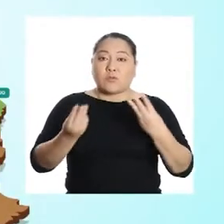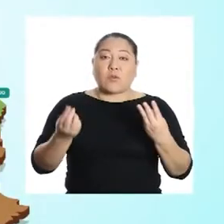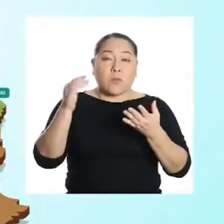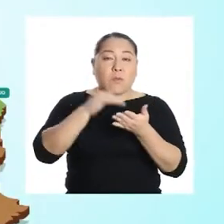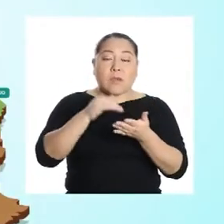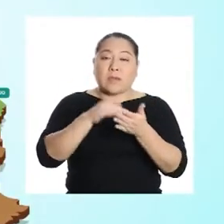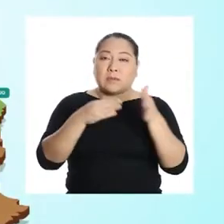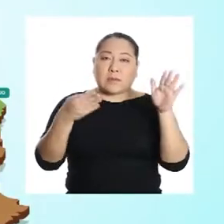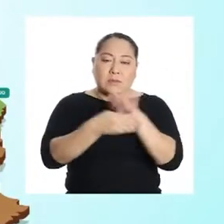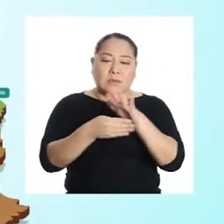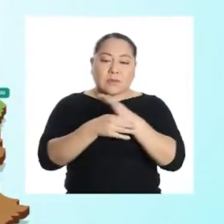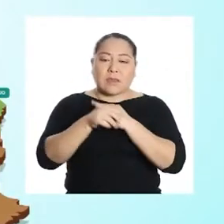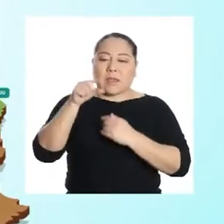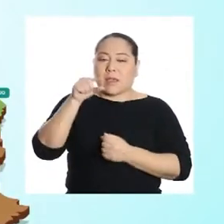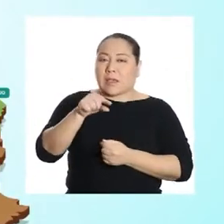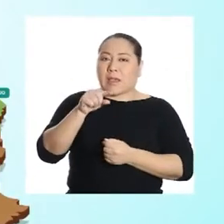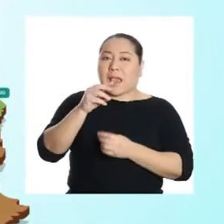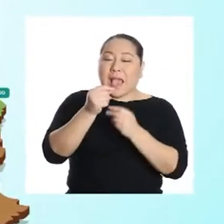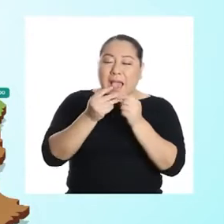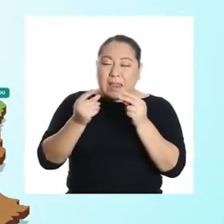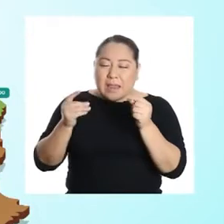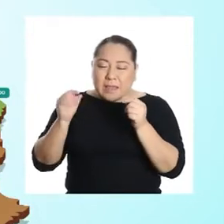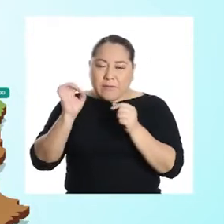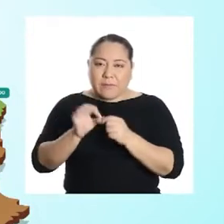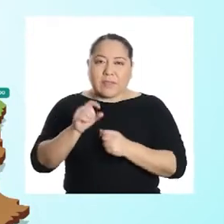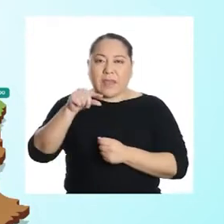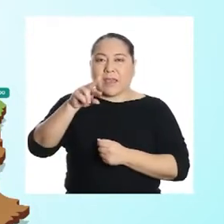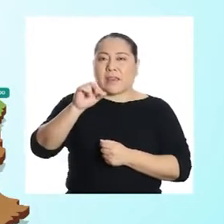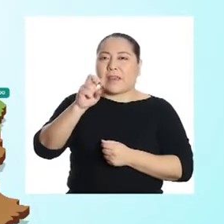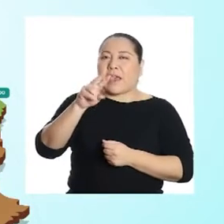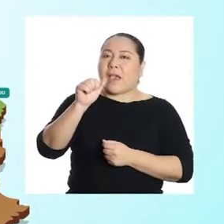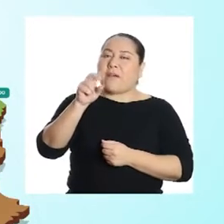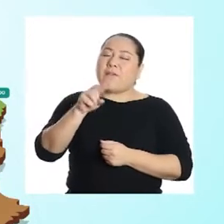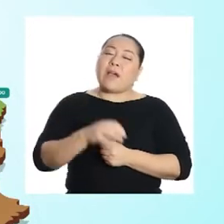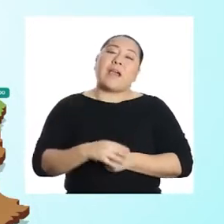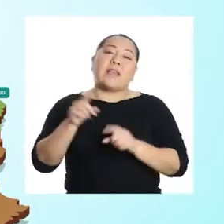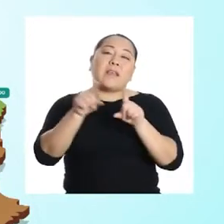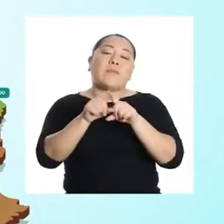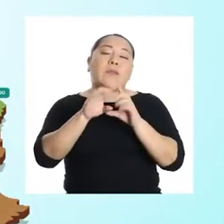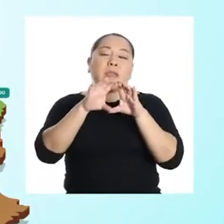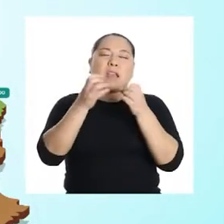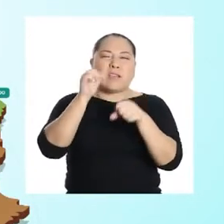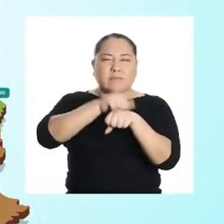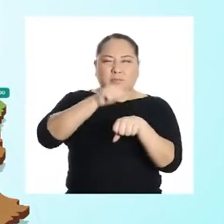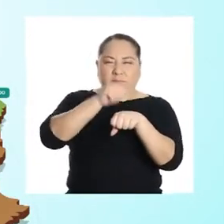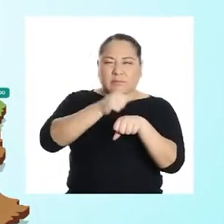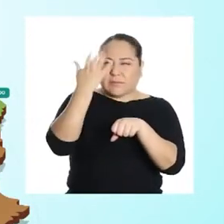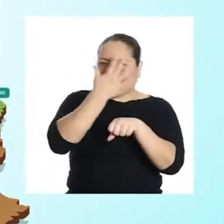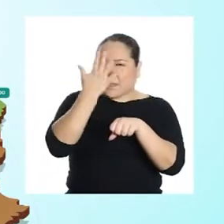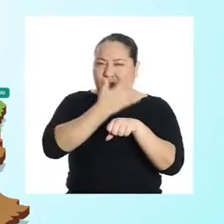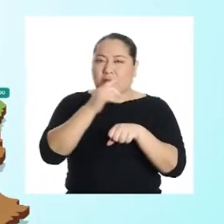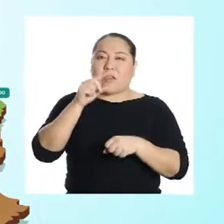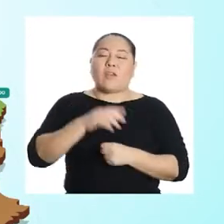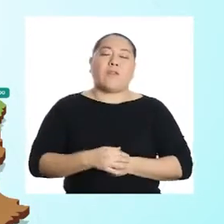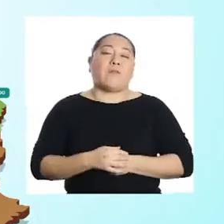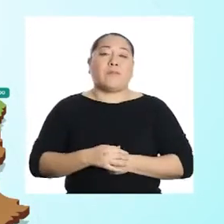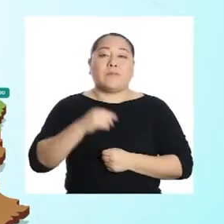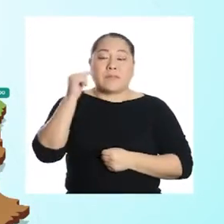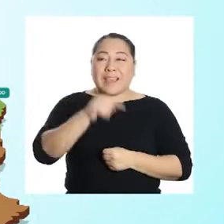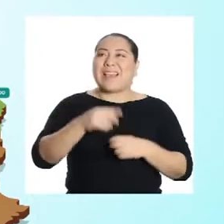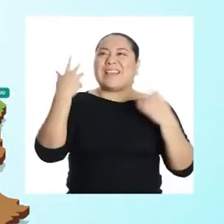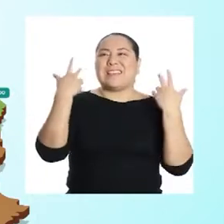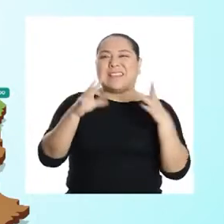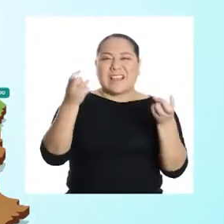que los materiales más accesibles son la arena fina, la grava y el carbón vegetal. ¡Bien!